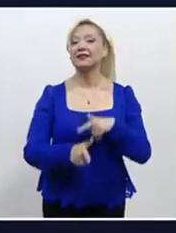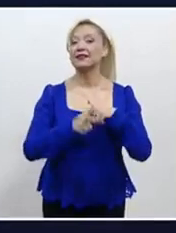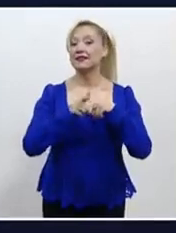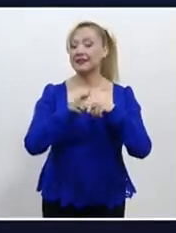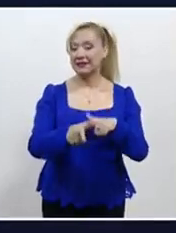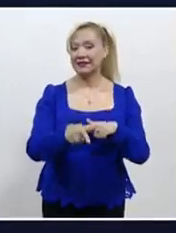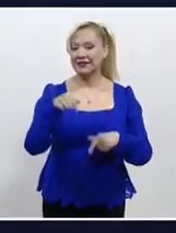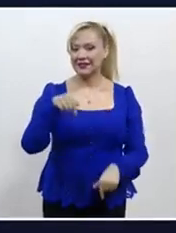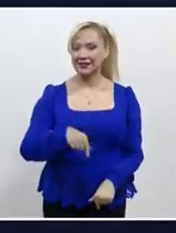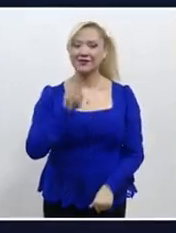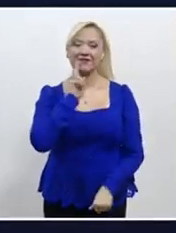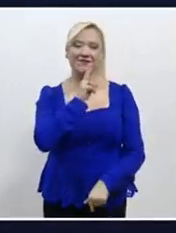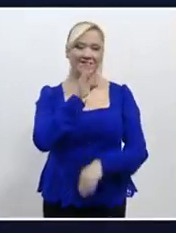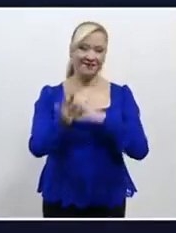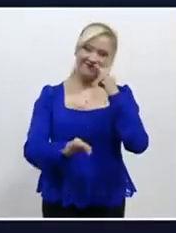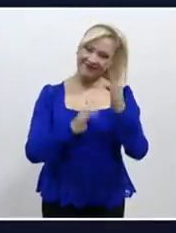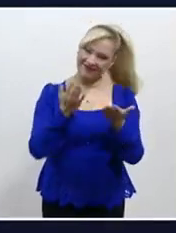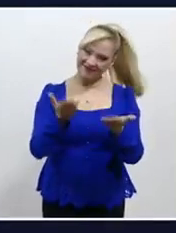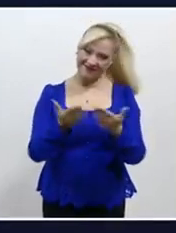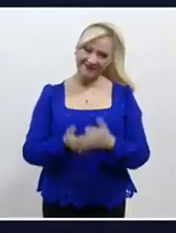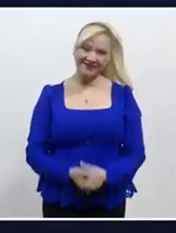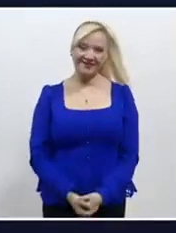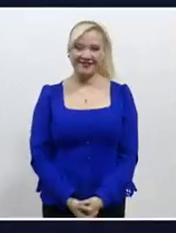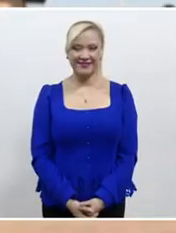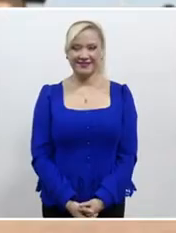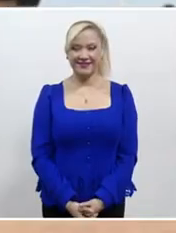noticias aquí en Poder Informativo.